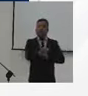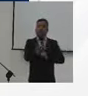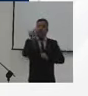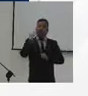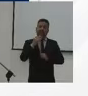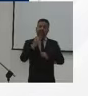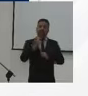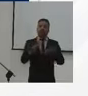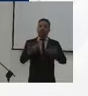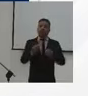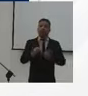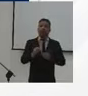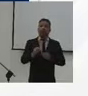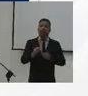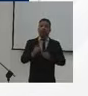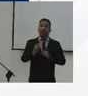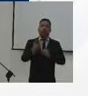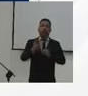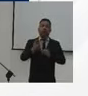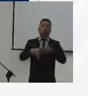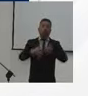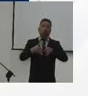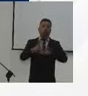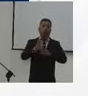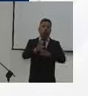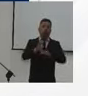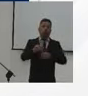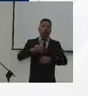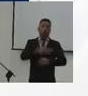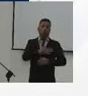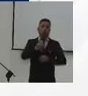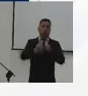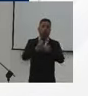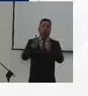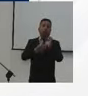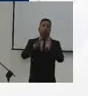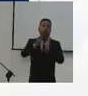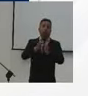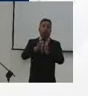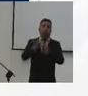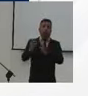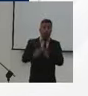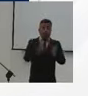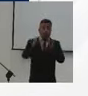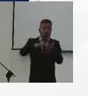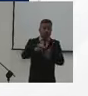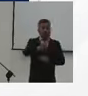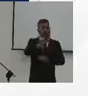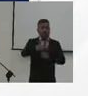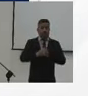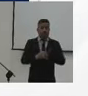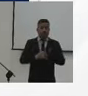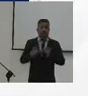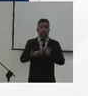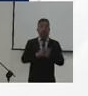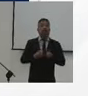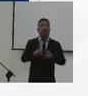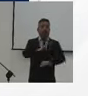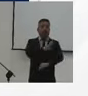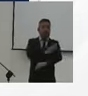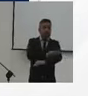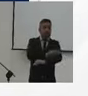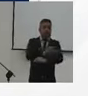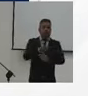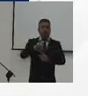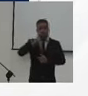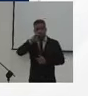Problemáticas que se vivieron en los Juegos de Bolívar 2019, conocidas por el sector y que queremos que no se repitan. Por eso también